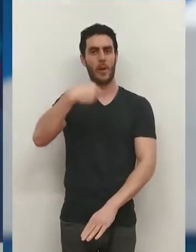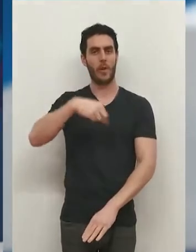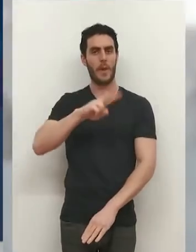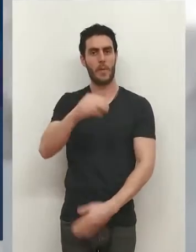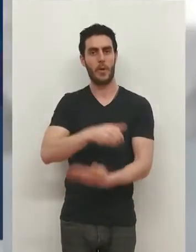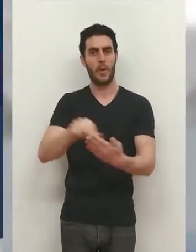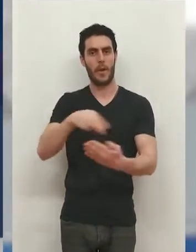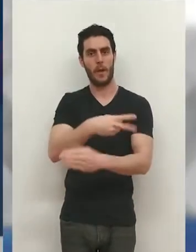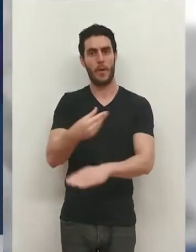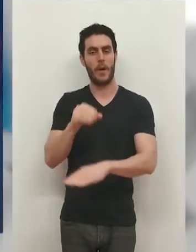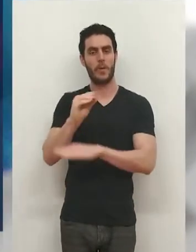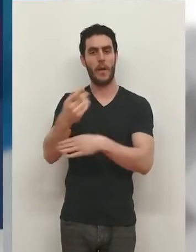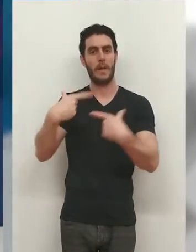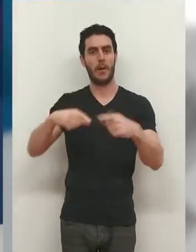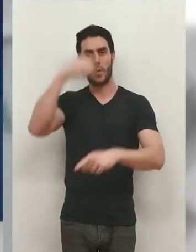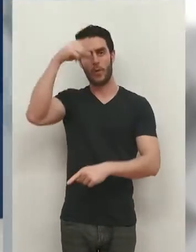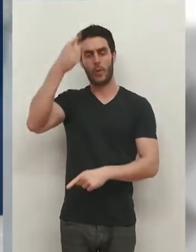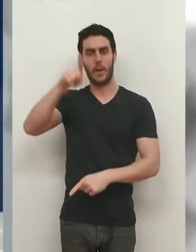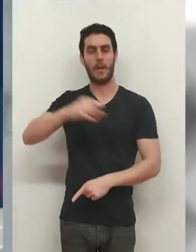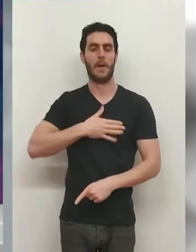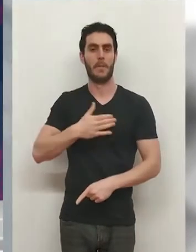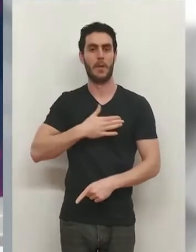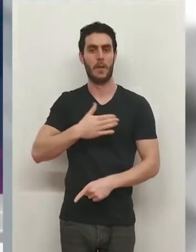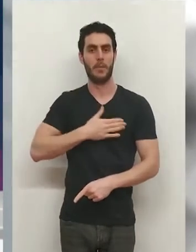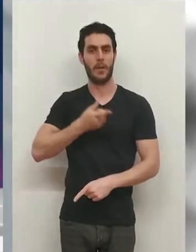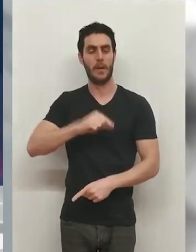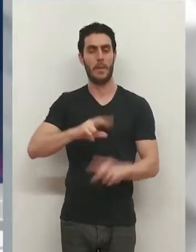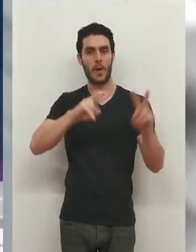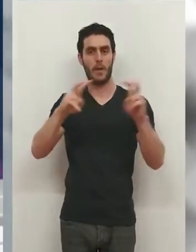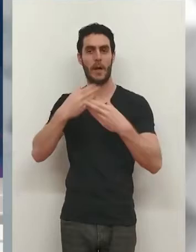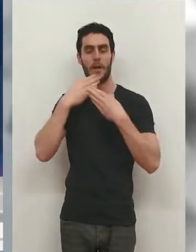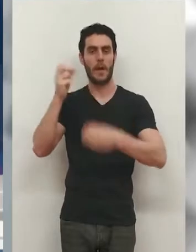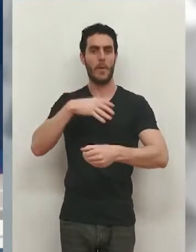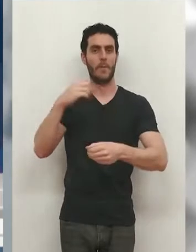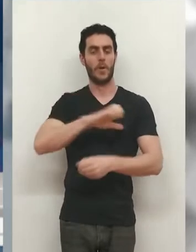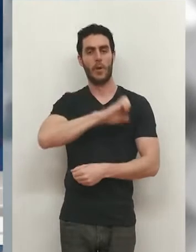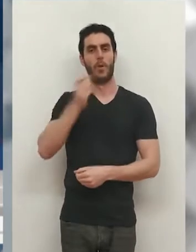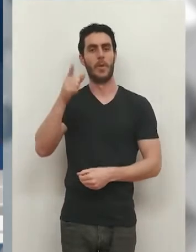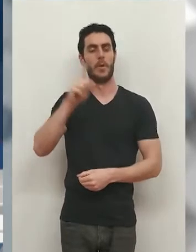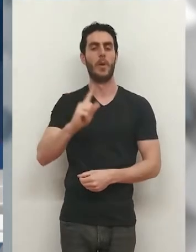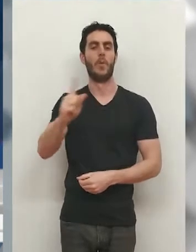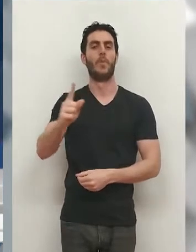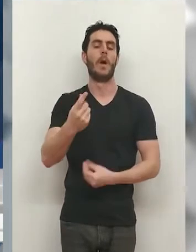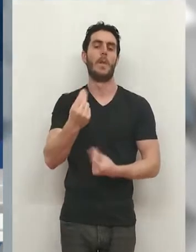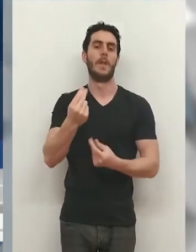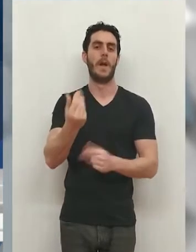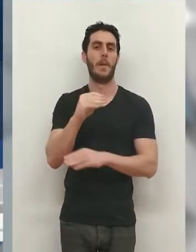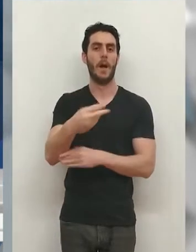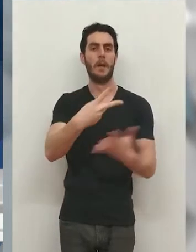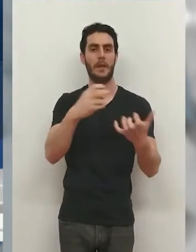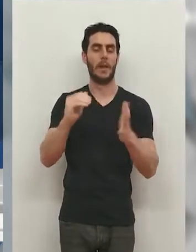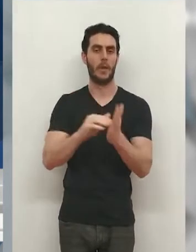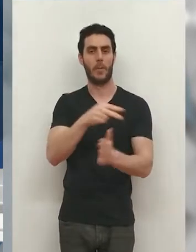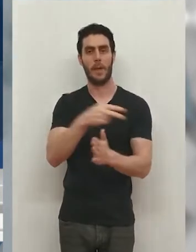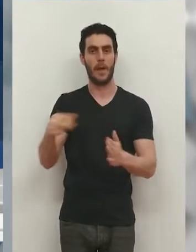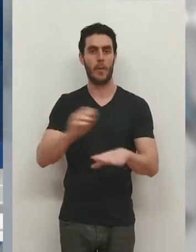año 3,2 millones de euros en ayudas al sector cultural y al patrimonio. Como novedad, gracias a los fondos europeos, habrá una inyección de más de